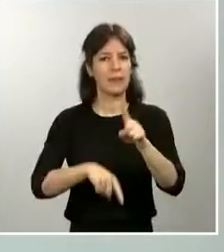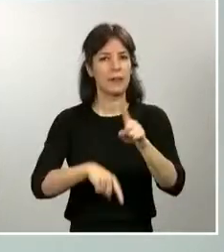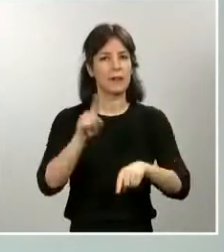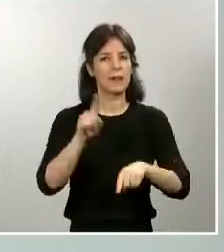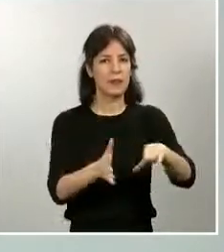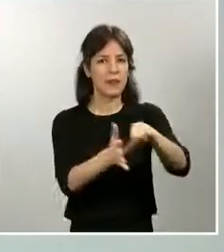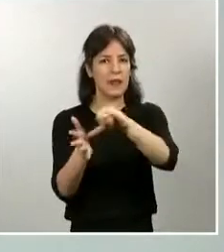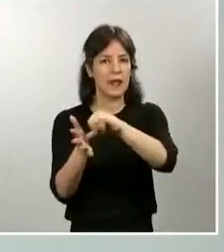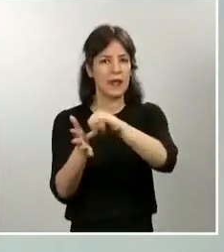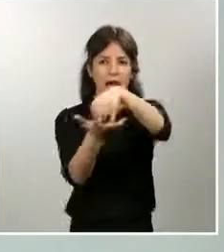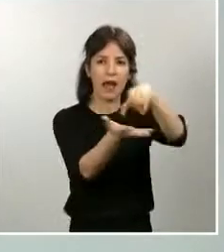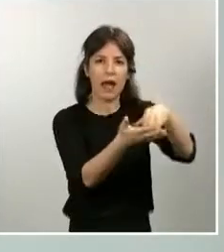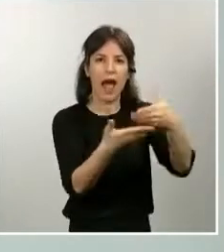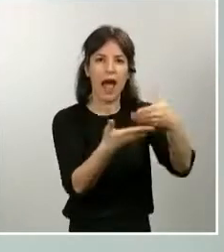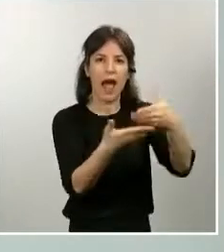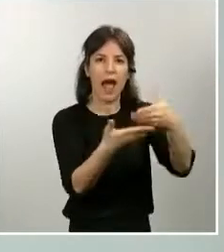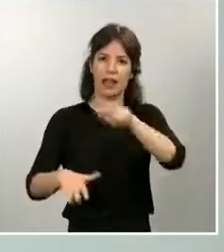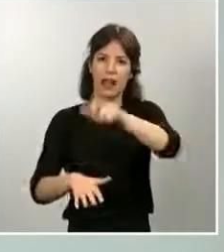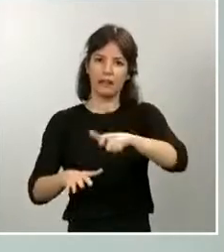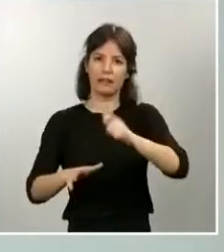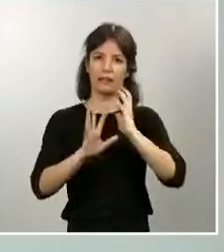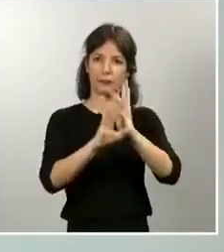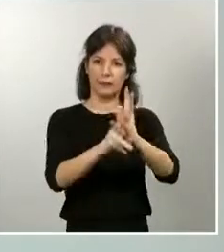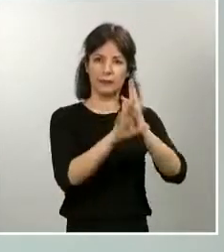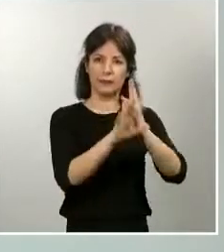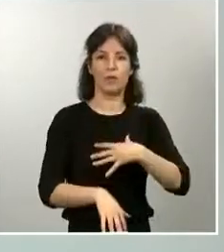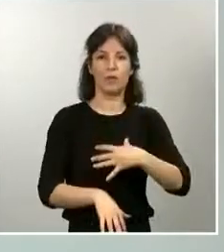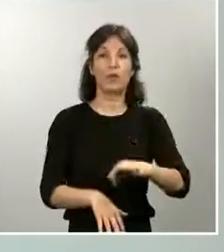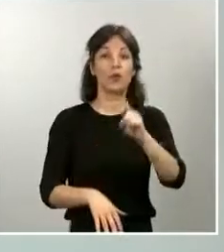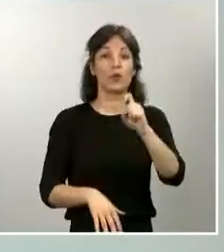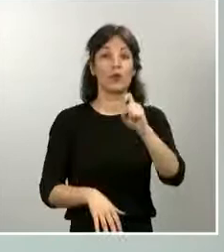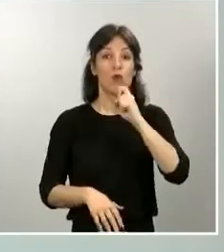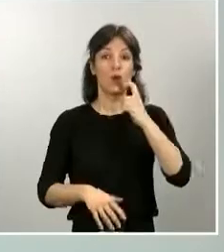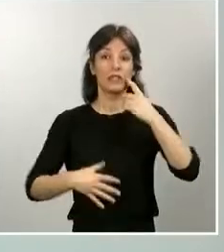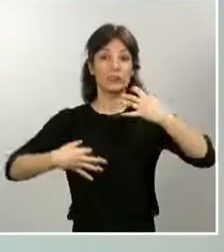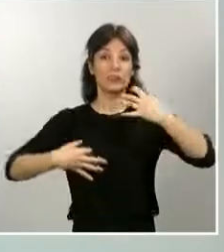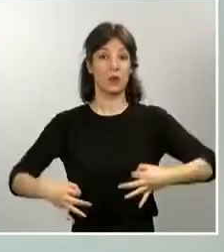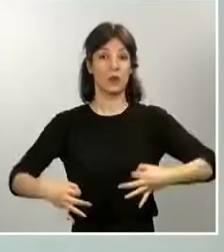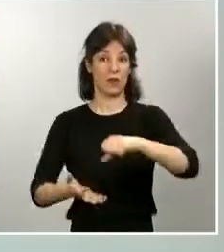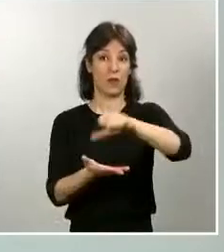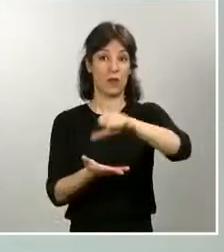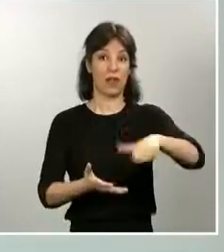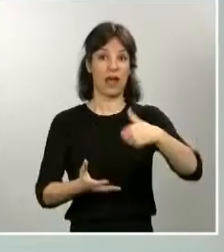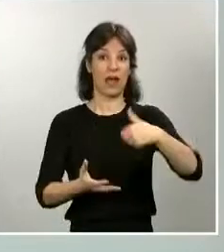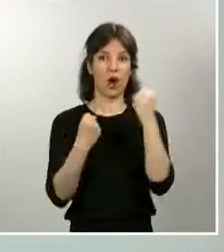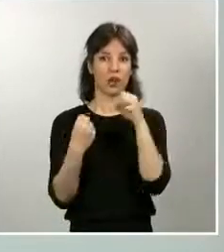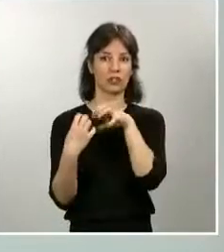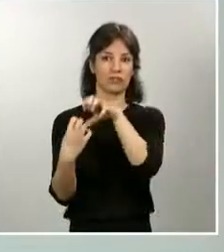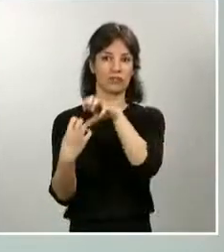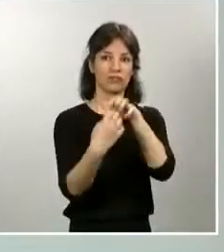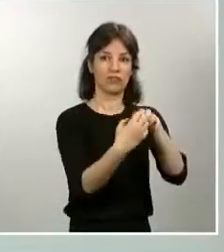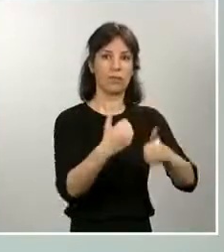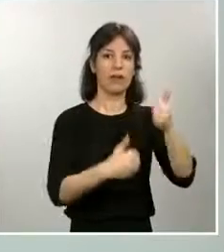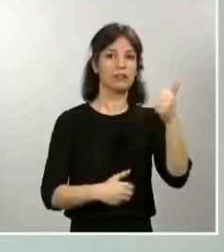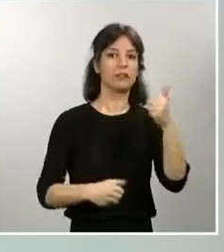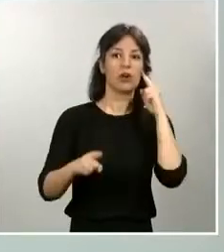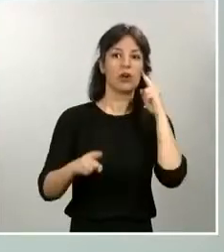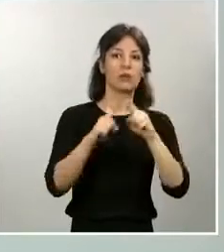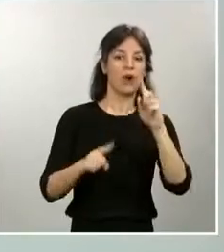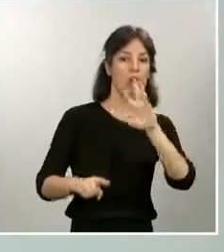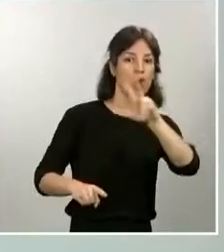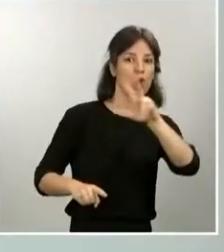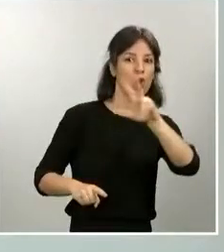público, incrementando la presencia de unidades de seguridad ciudadana para evitar la comisión de robos. Y fruto de este